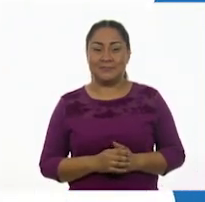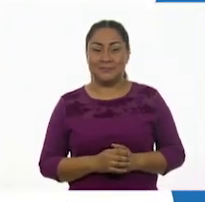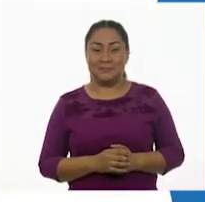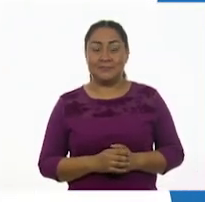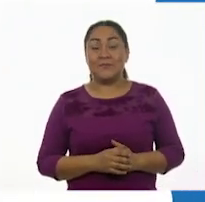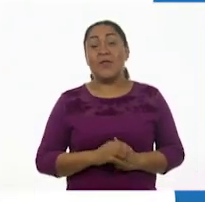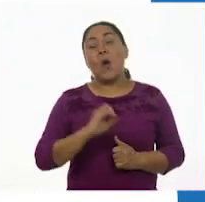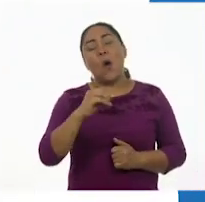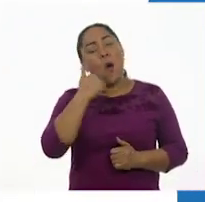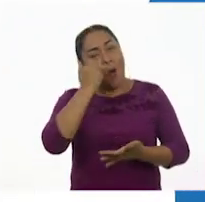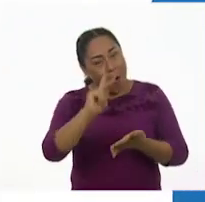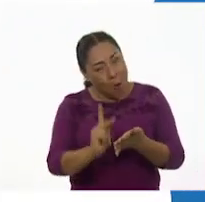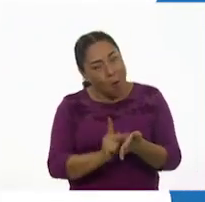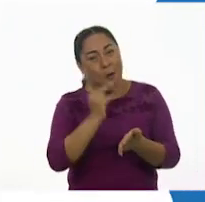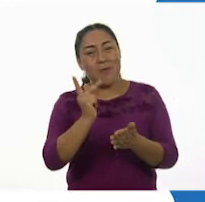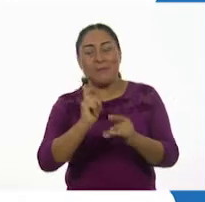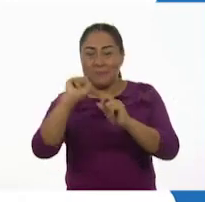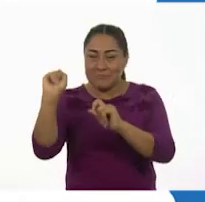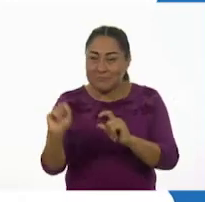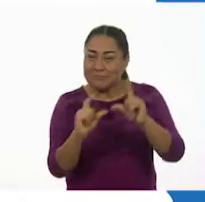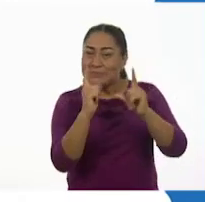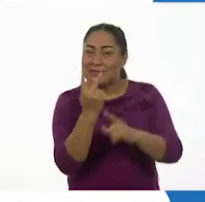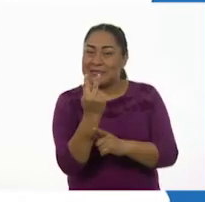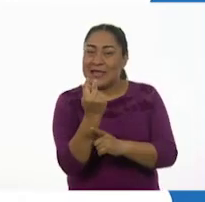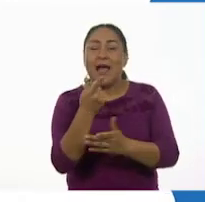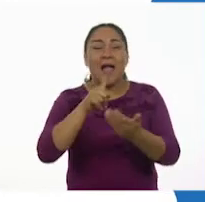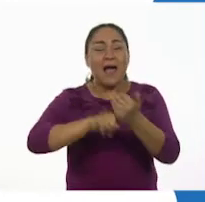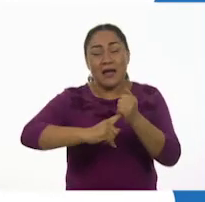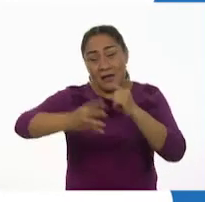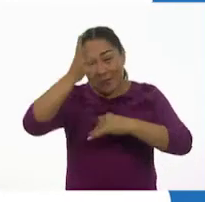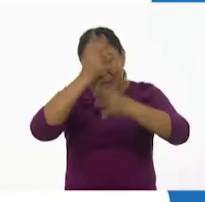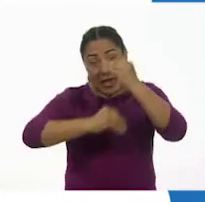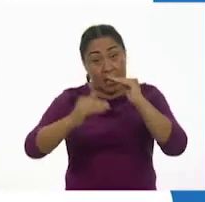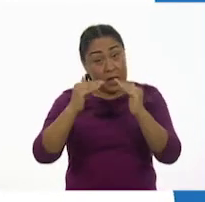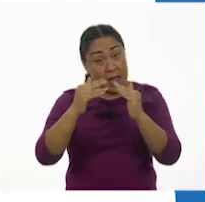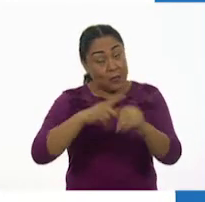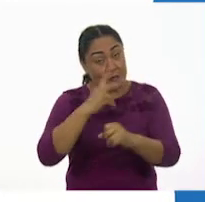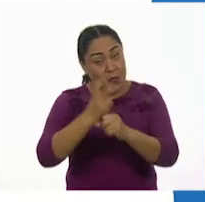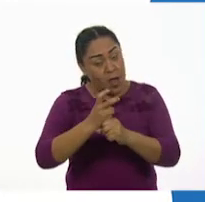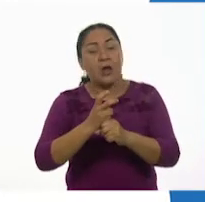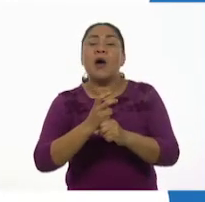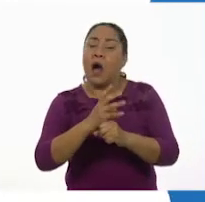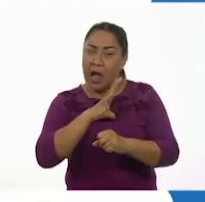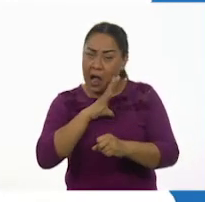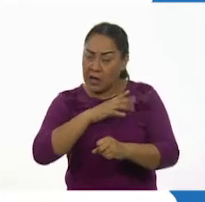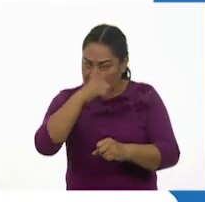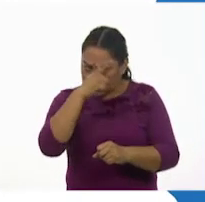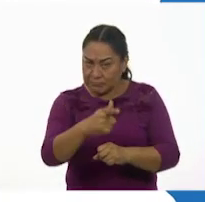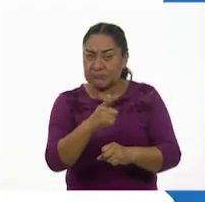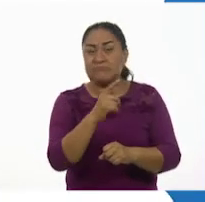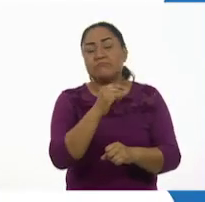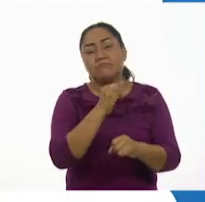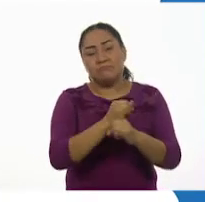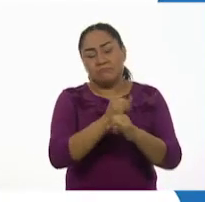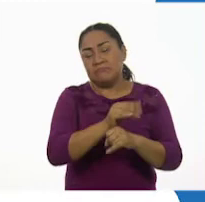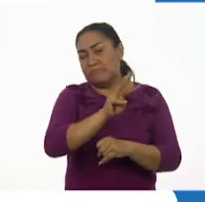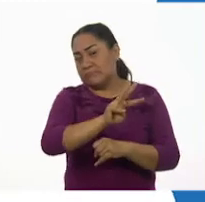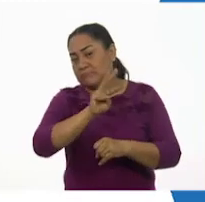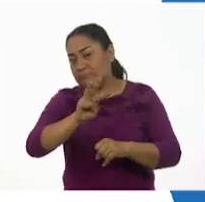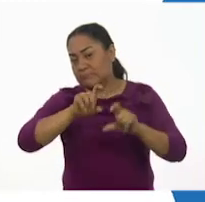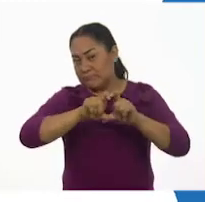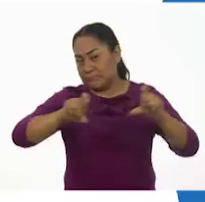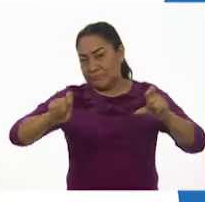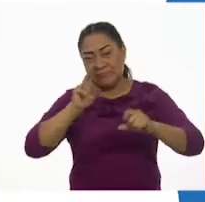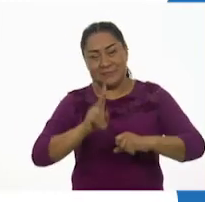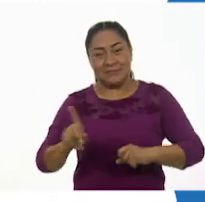Si quieres volver a ver los programas de Aprende en Casa 2, los puedes encontrar en la siguiente liga. Aprende en